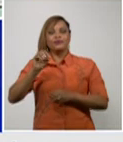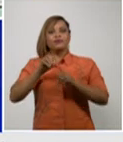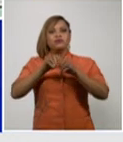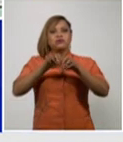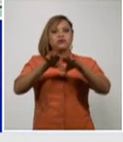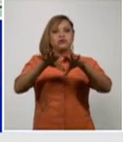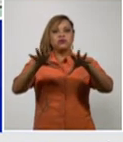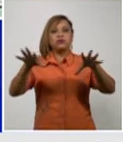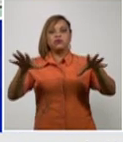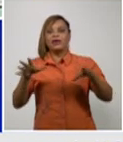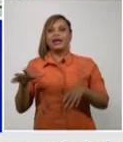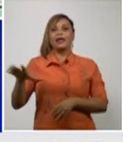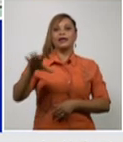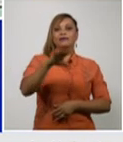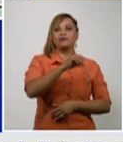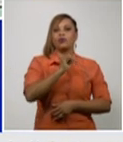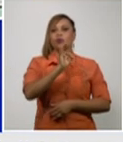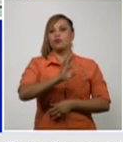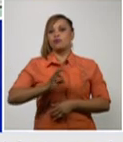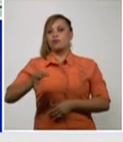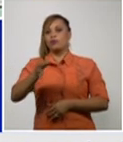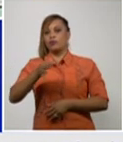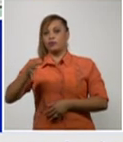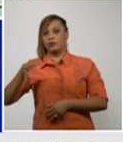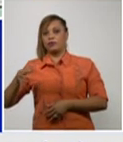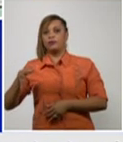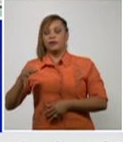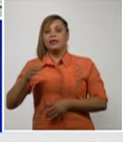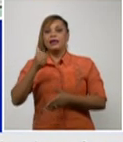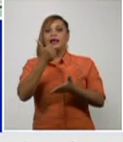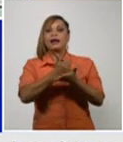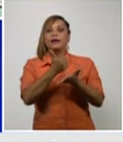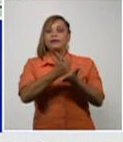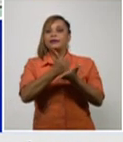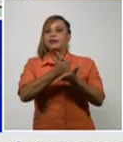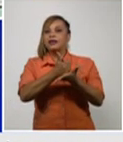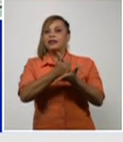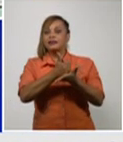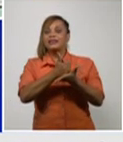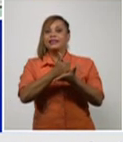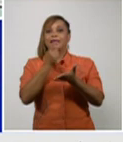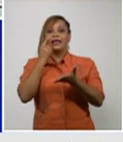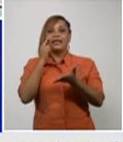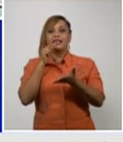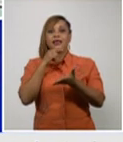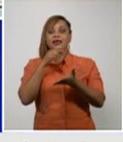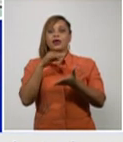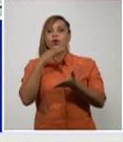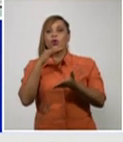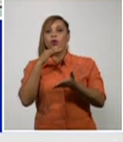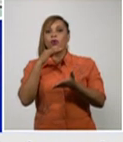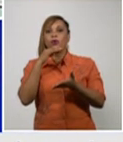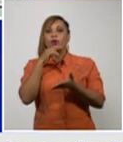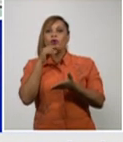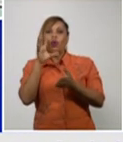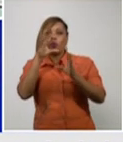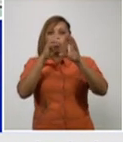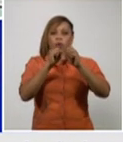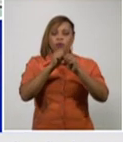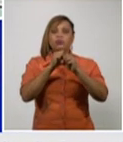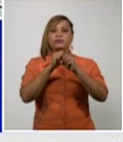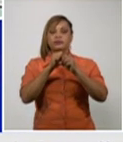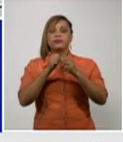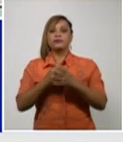municipios y como es natural la cabecera provincial la que está pintada de oscuro ahí con la mayor